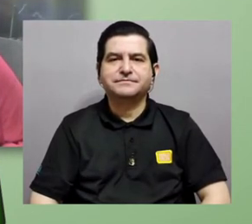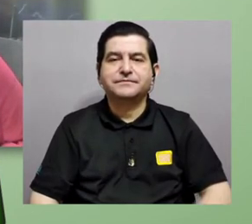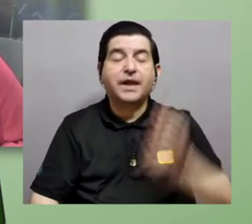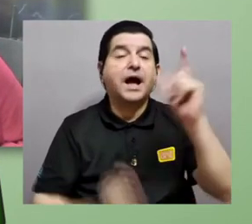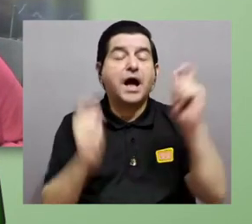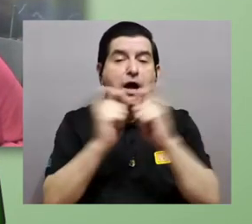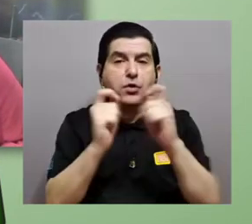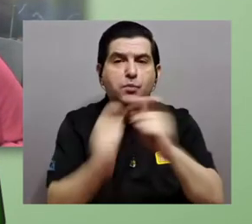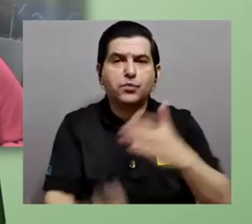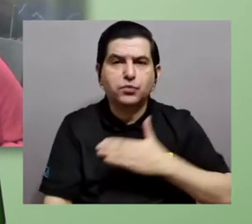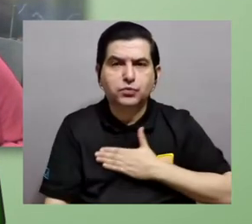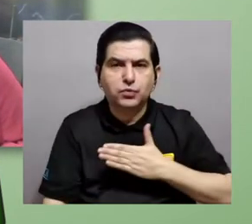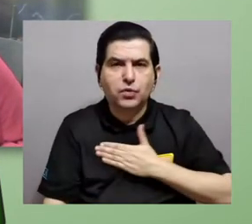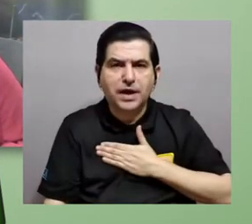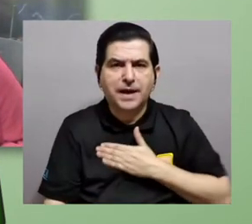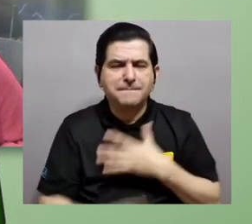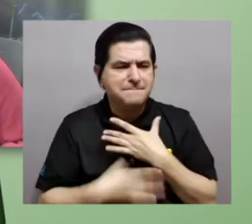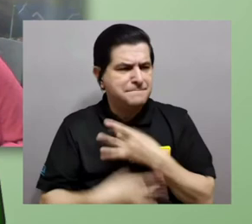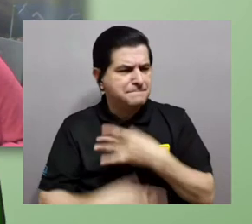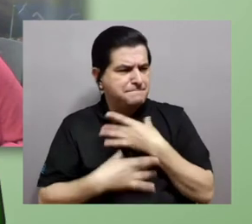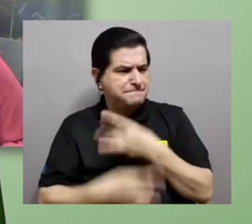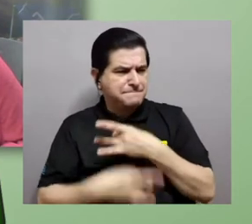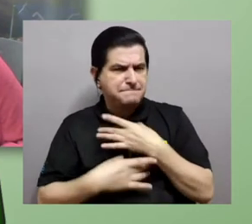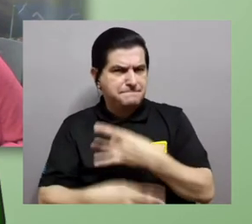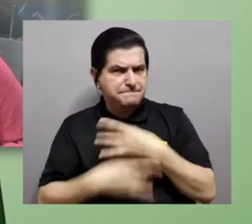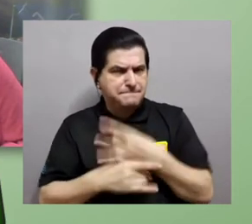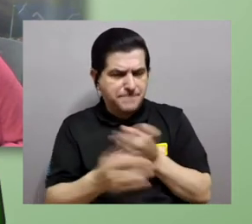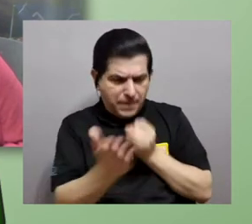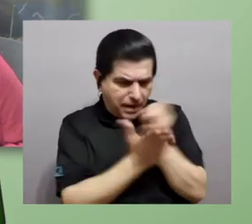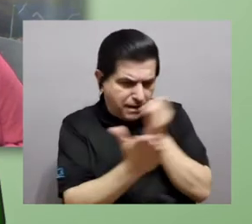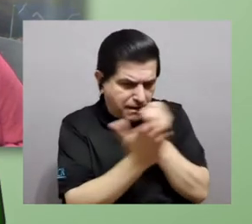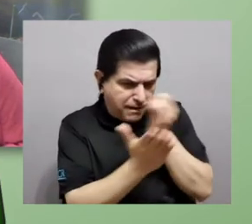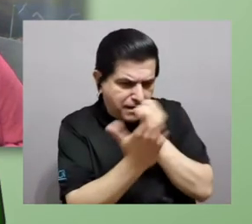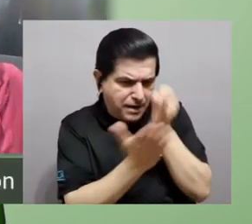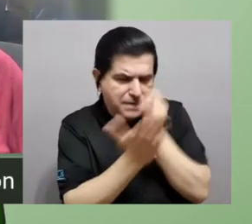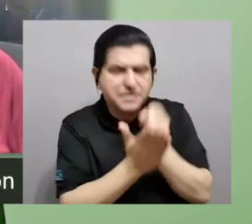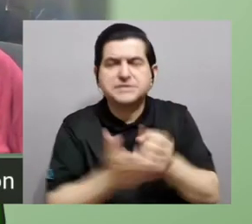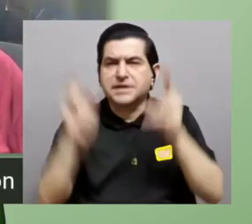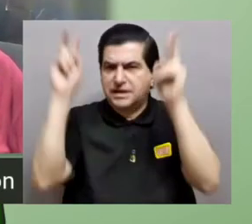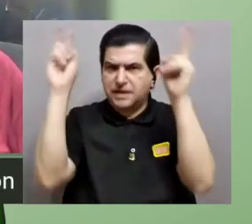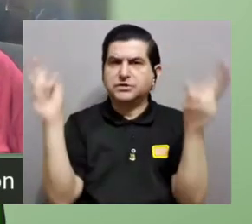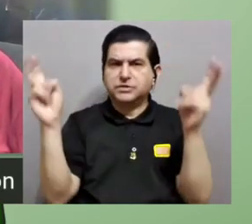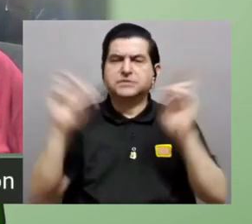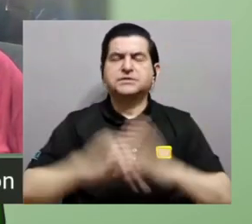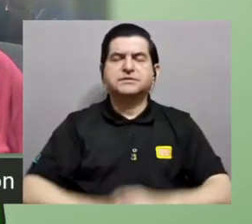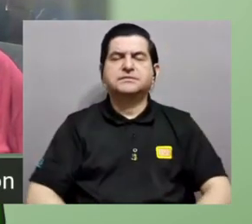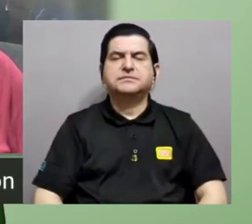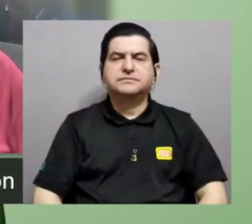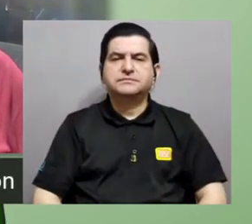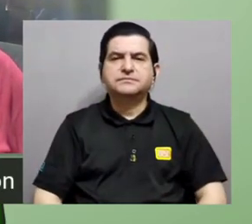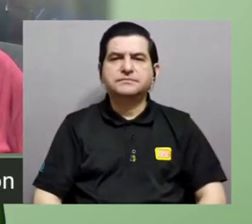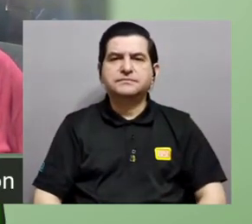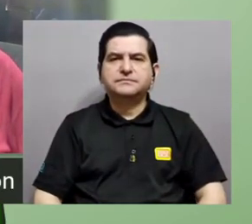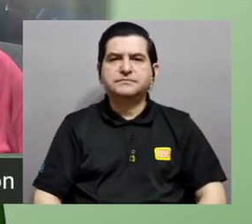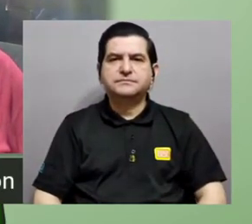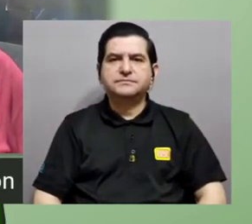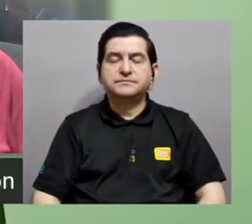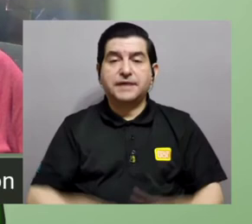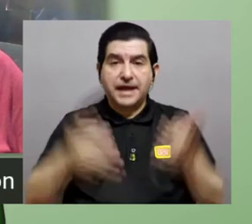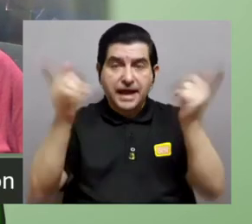Hay un detalle que me llamó muchísimo la atención investigando un poco para estos temas, ¿verdad?